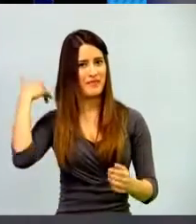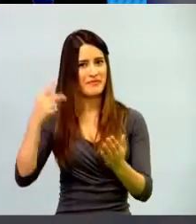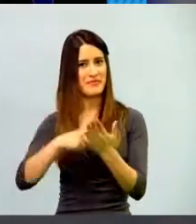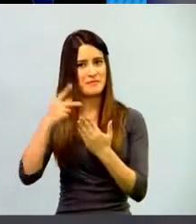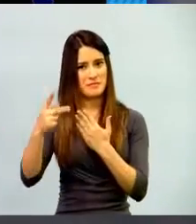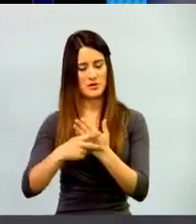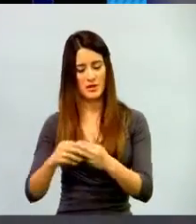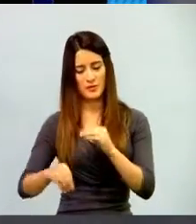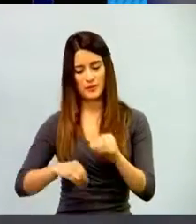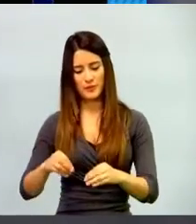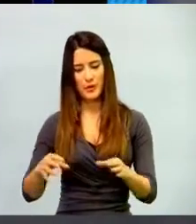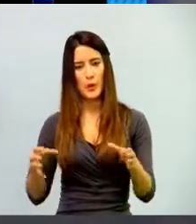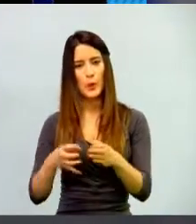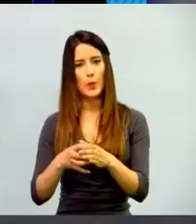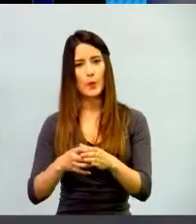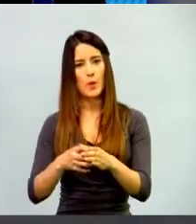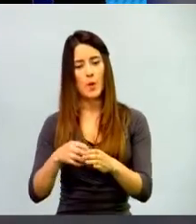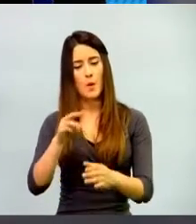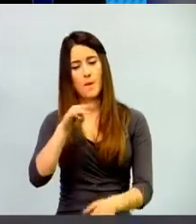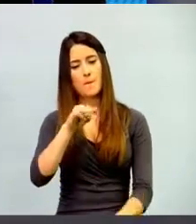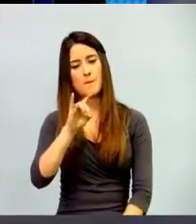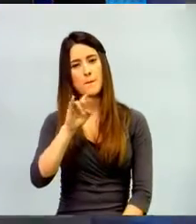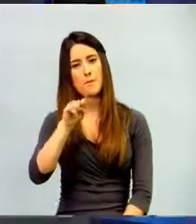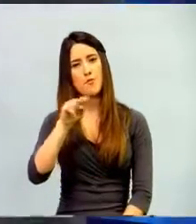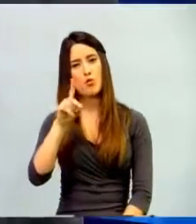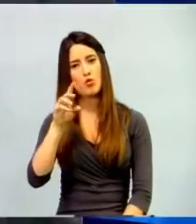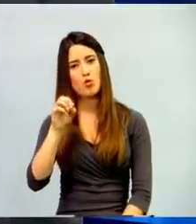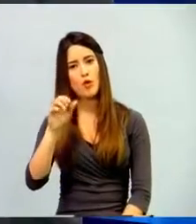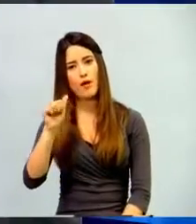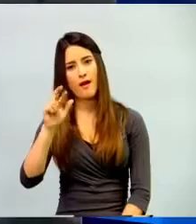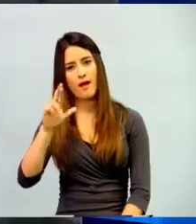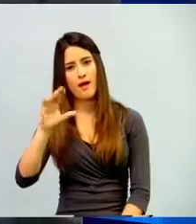Mundo Arcadia Mundo Arcadia.com para el que lo quiera ver,